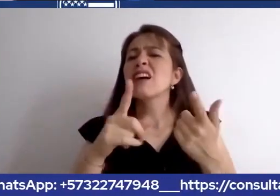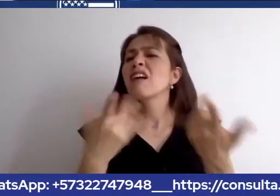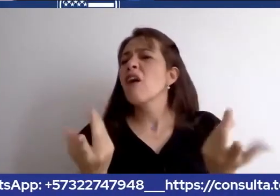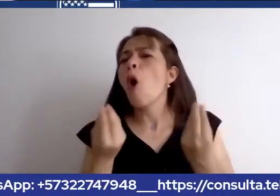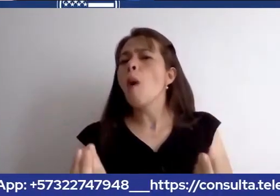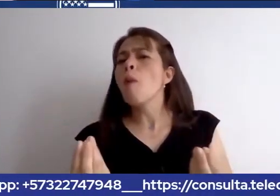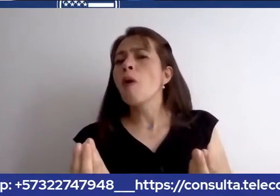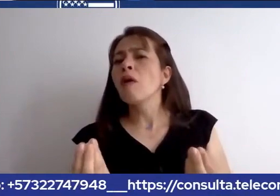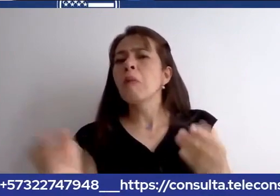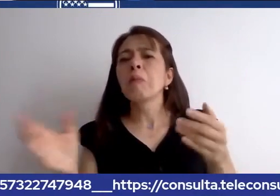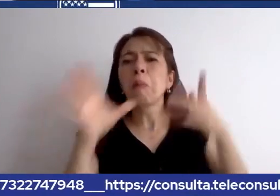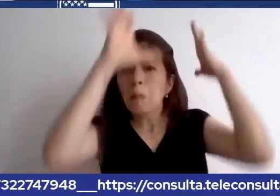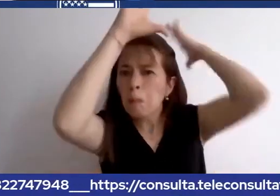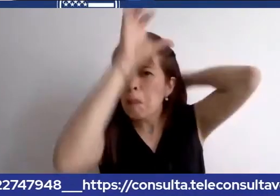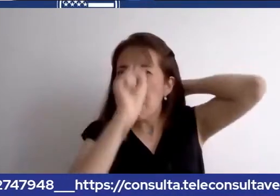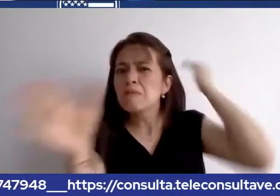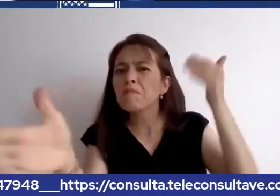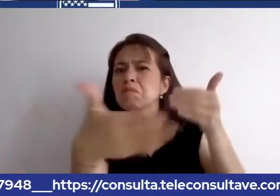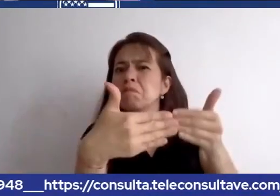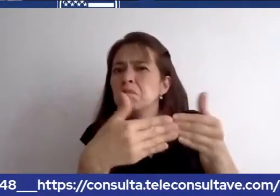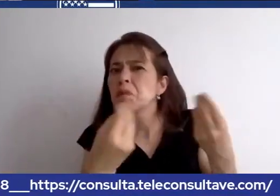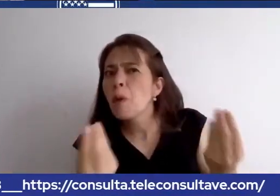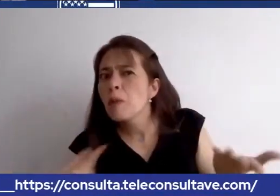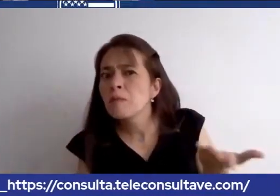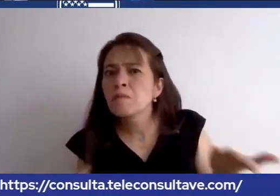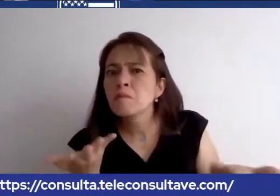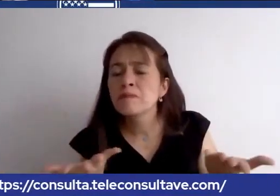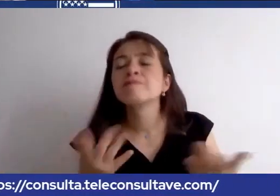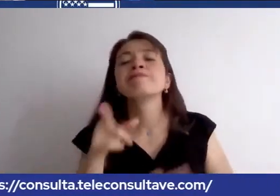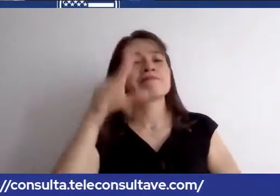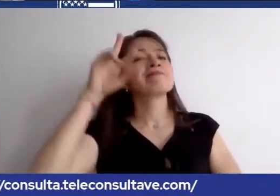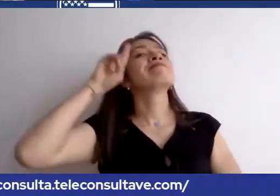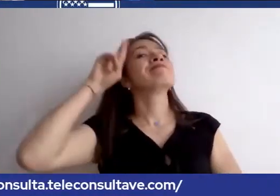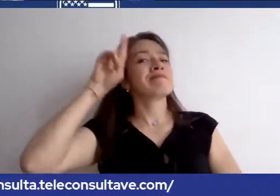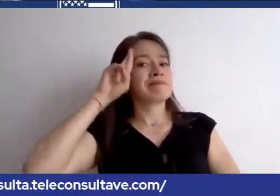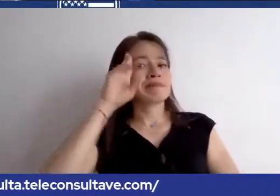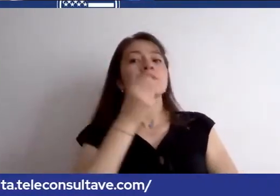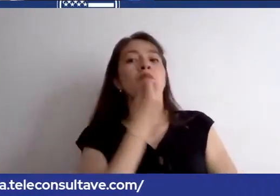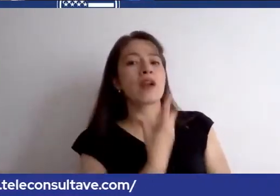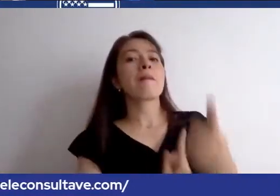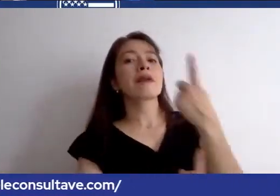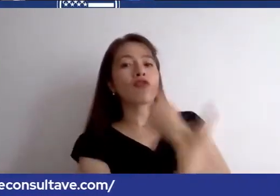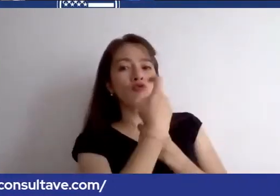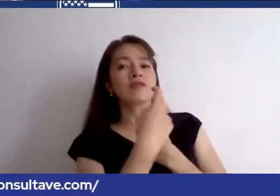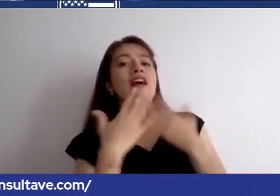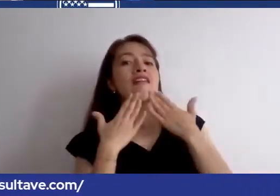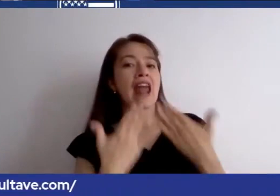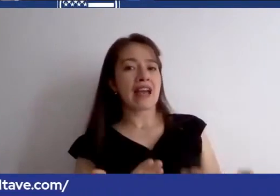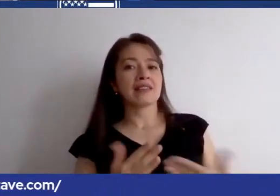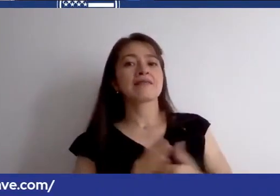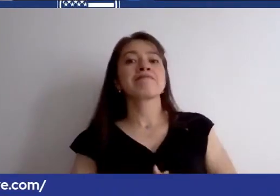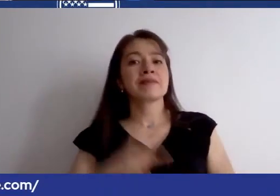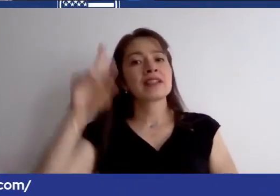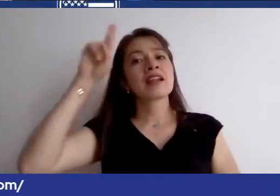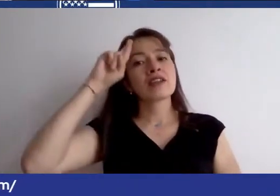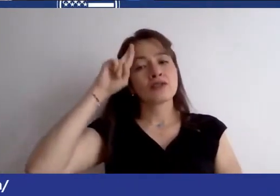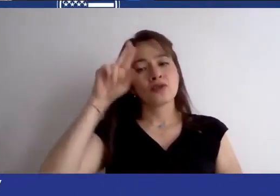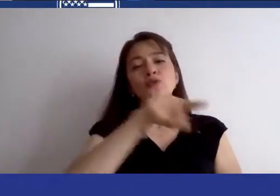pues es una buena pregunta gracias por la pregunta pues como ya sabemos